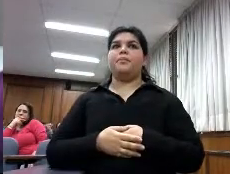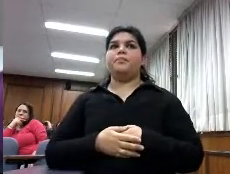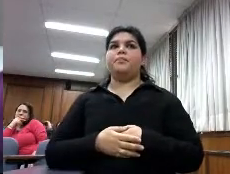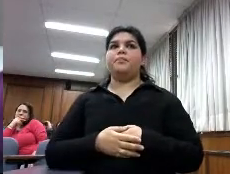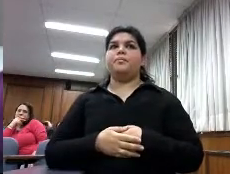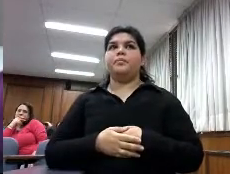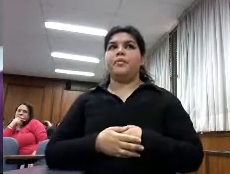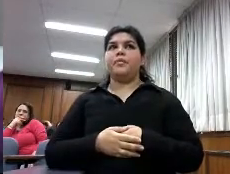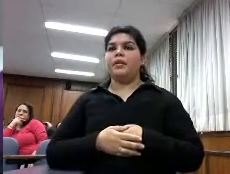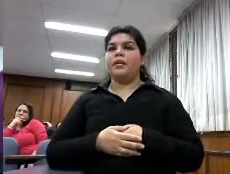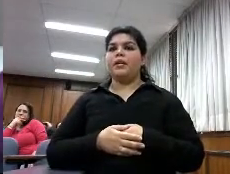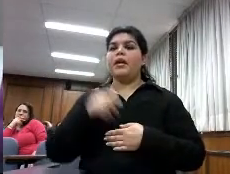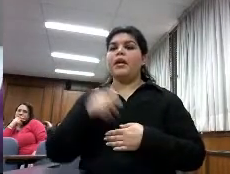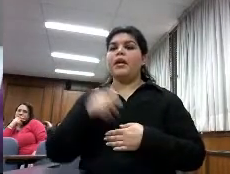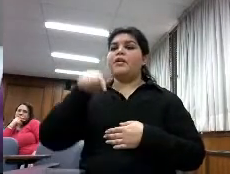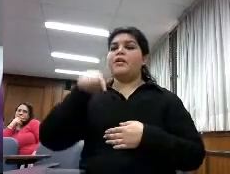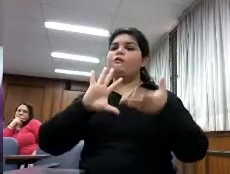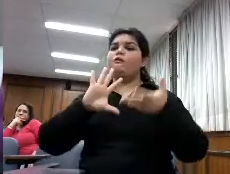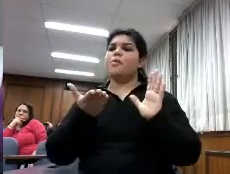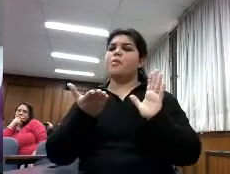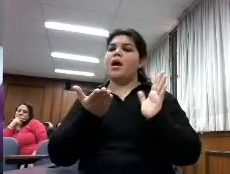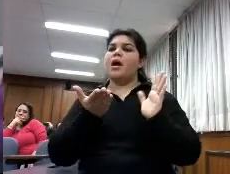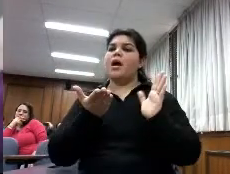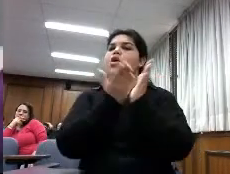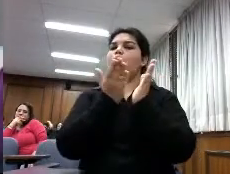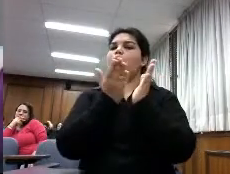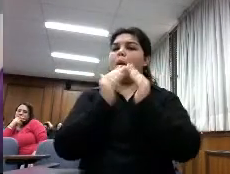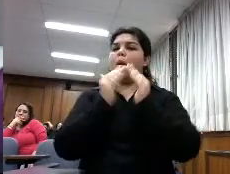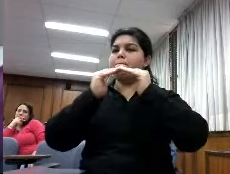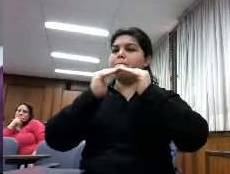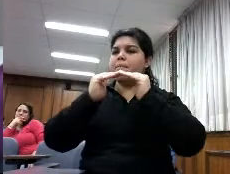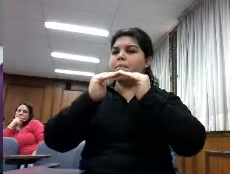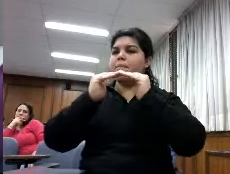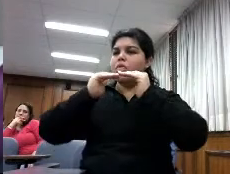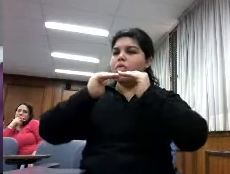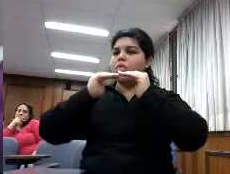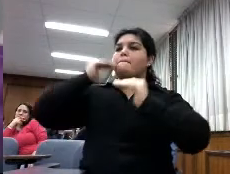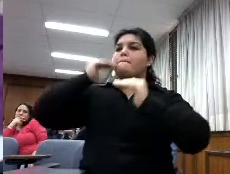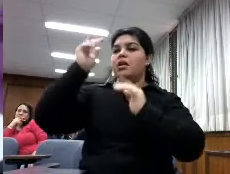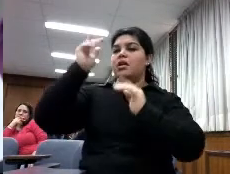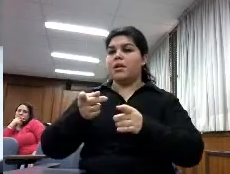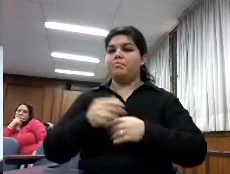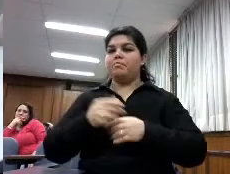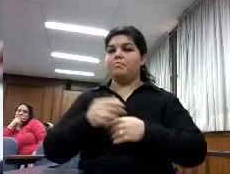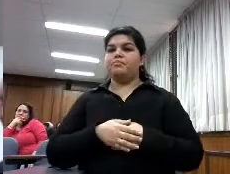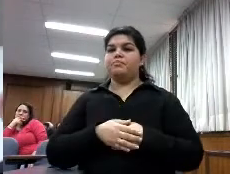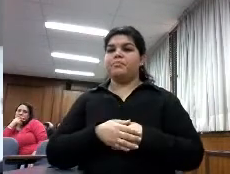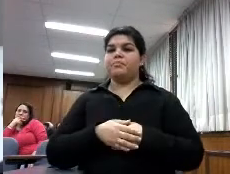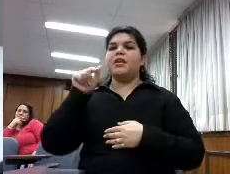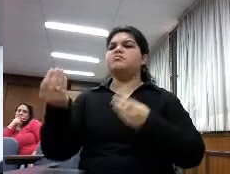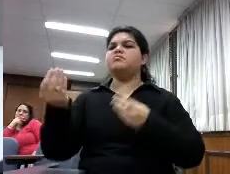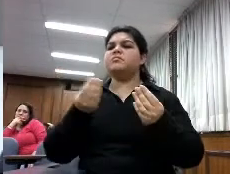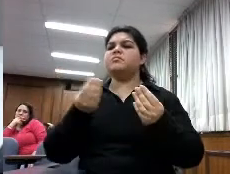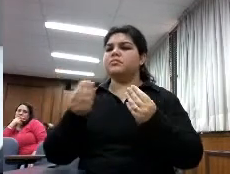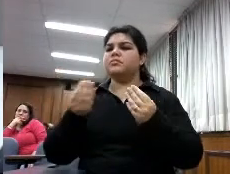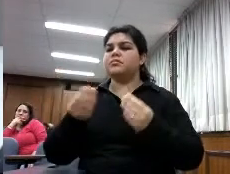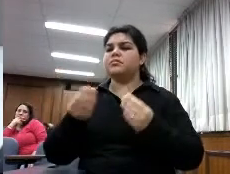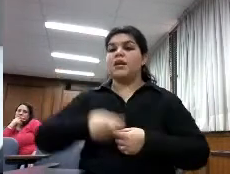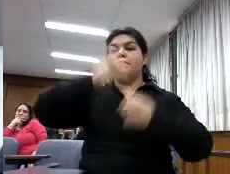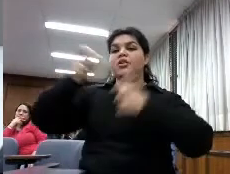el nivel de estudios es medios o superiores a la gente probablemente que es más